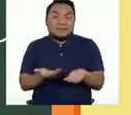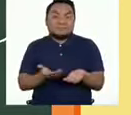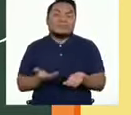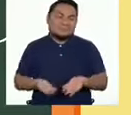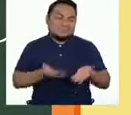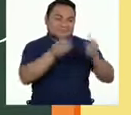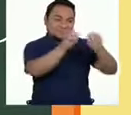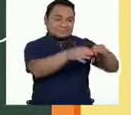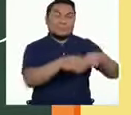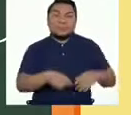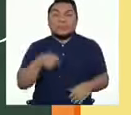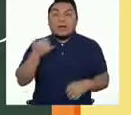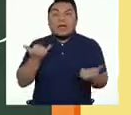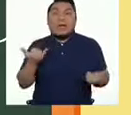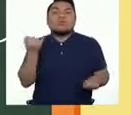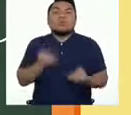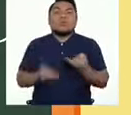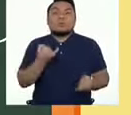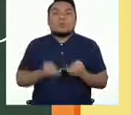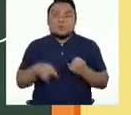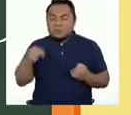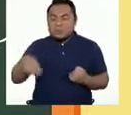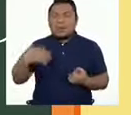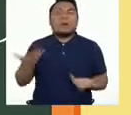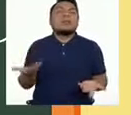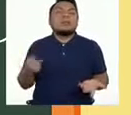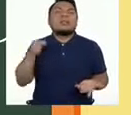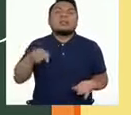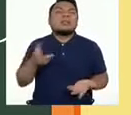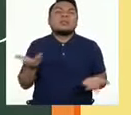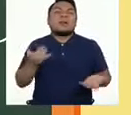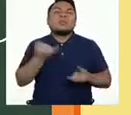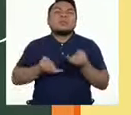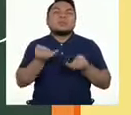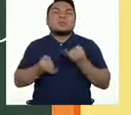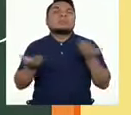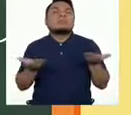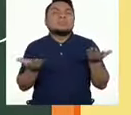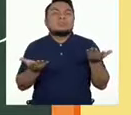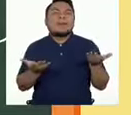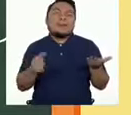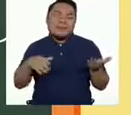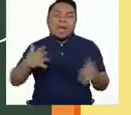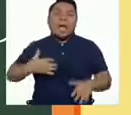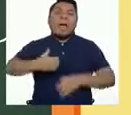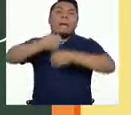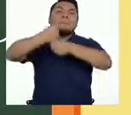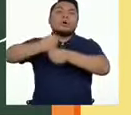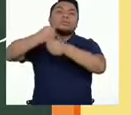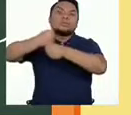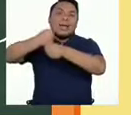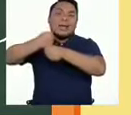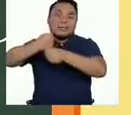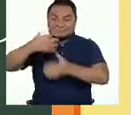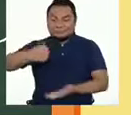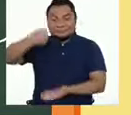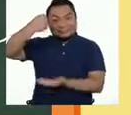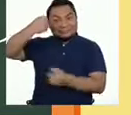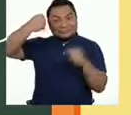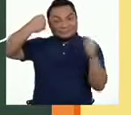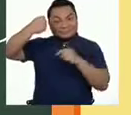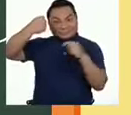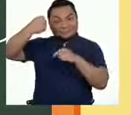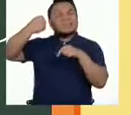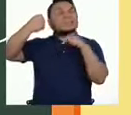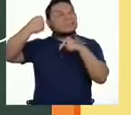Y ahora tenemos a nuestro último elemento. ¿Qué es? Es una bolsa de plástico. ¿Logras